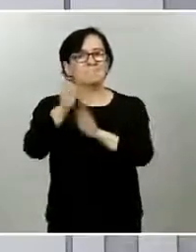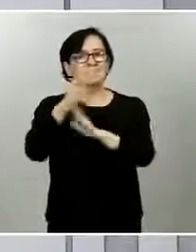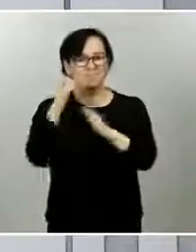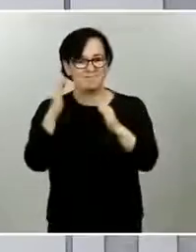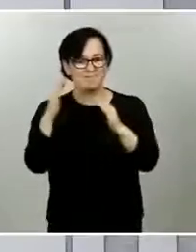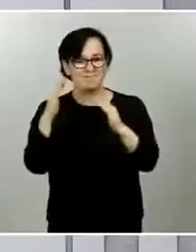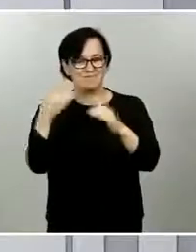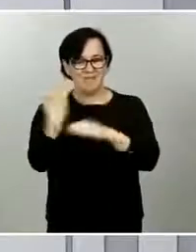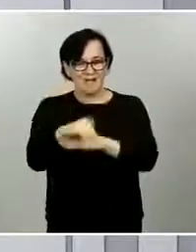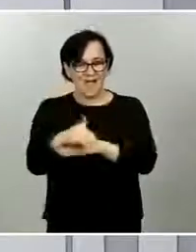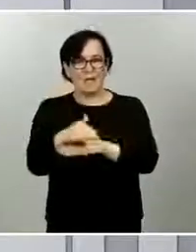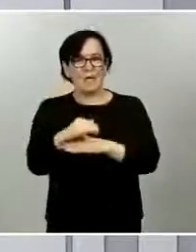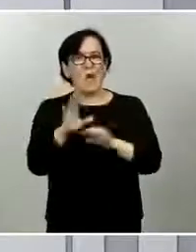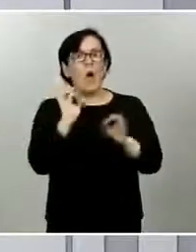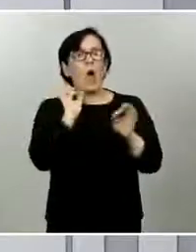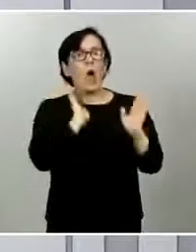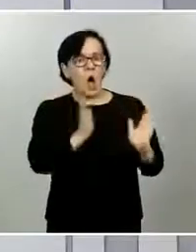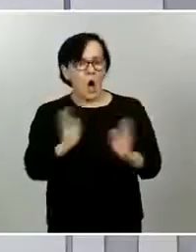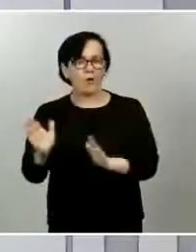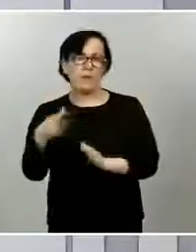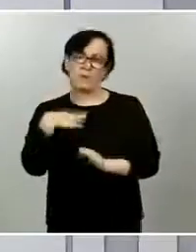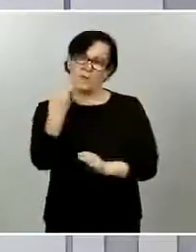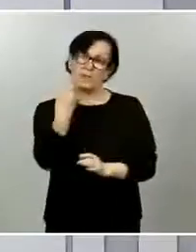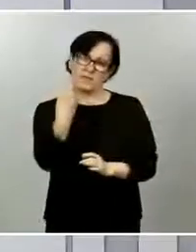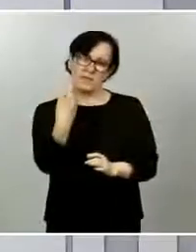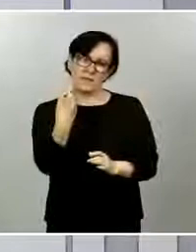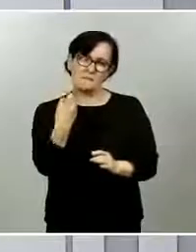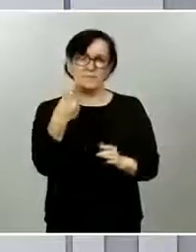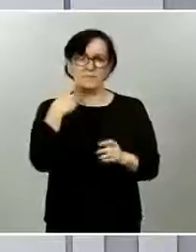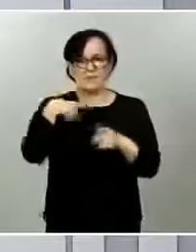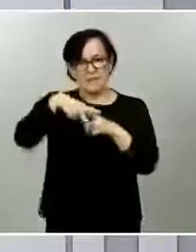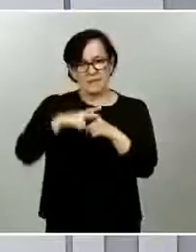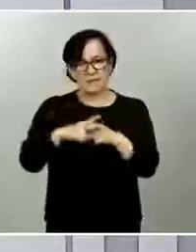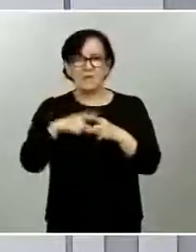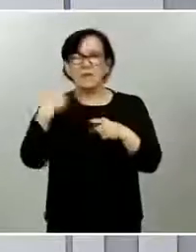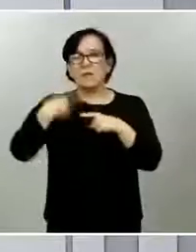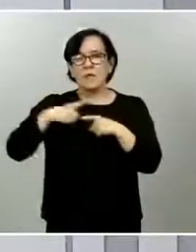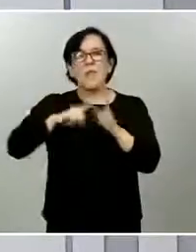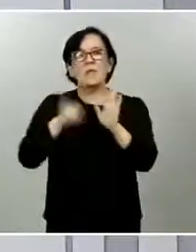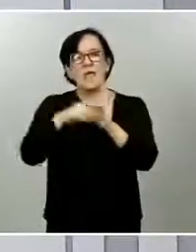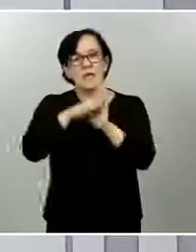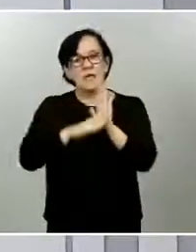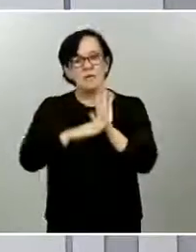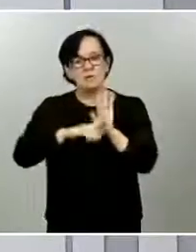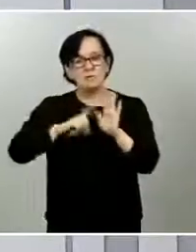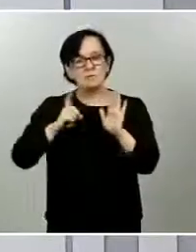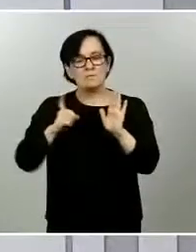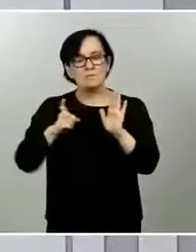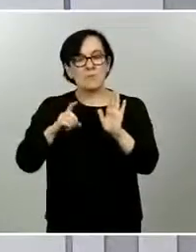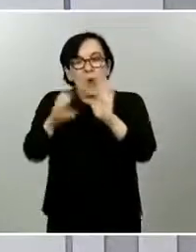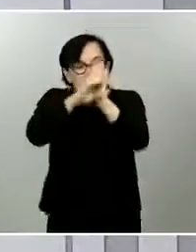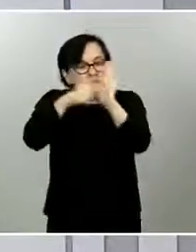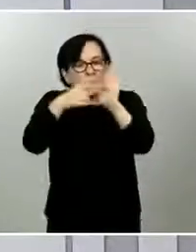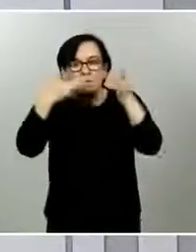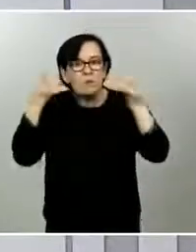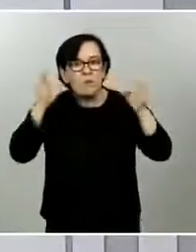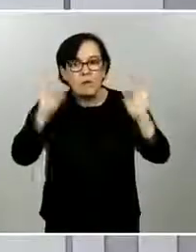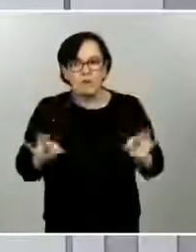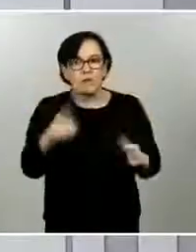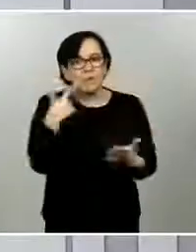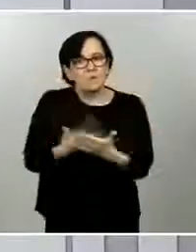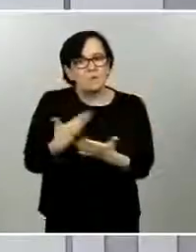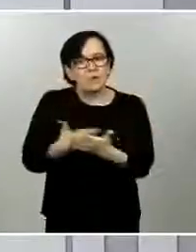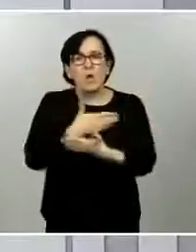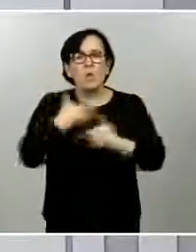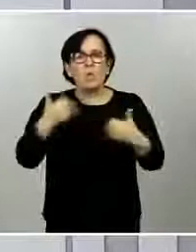funciona igual que al principio de la promulgación del decreto de alarma ya las personas pueden salir es verdad que de una manera ordenada que